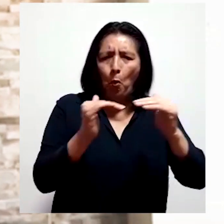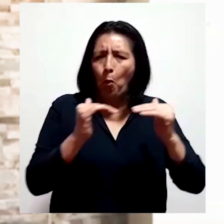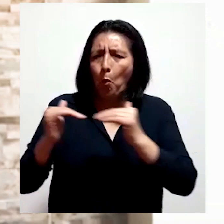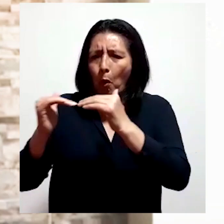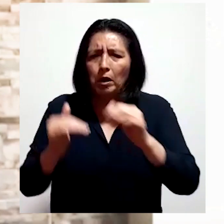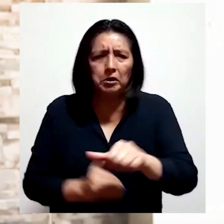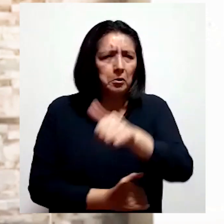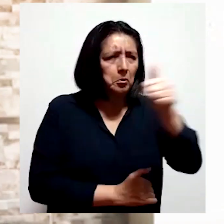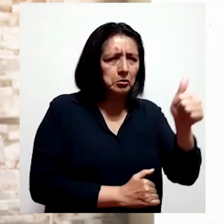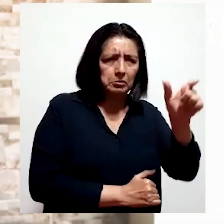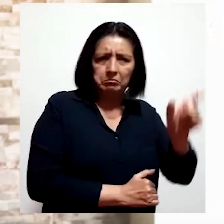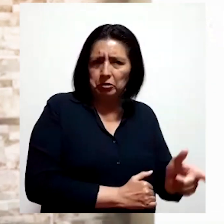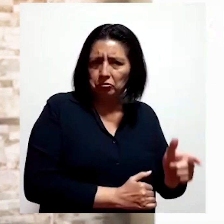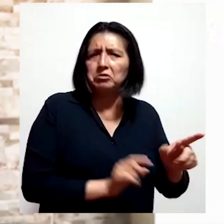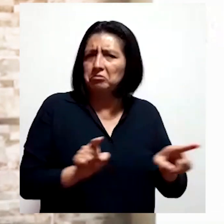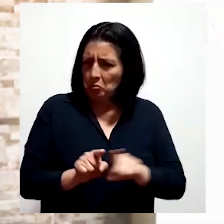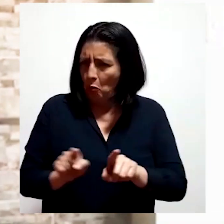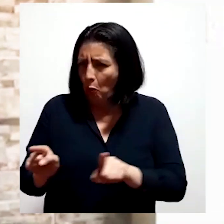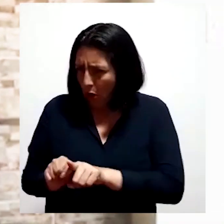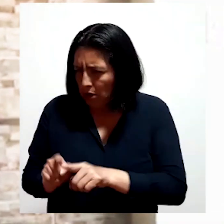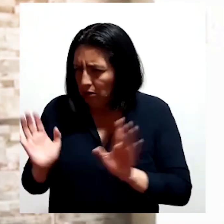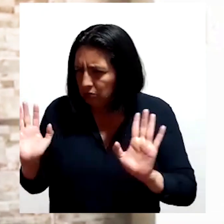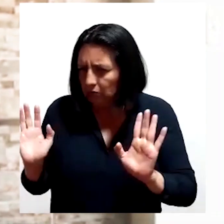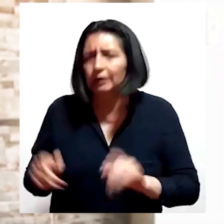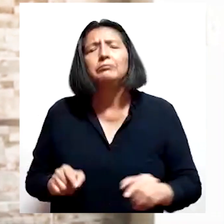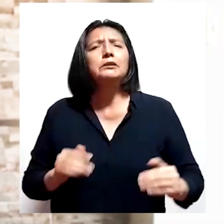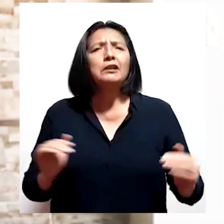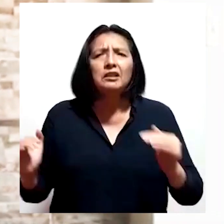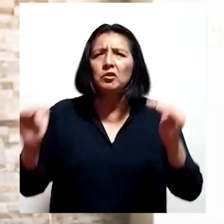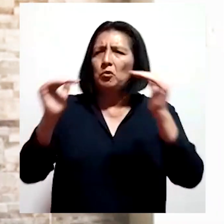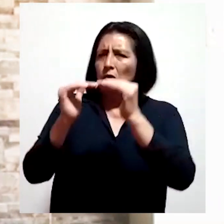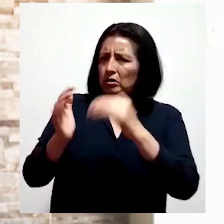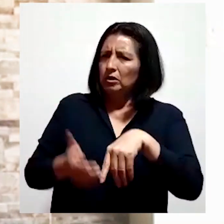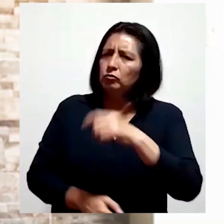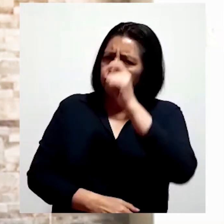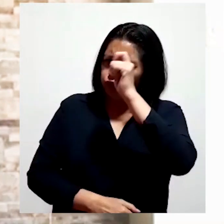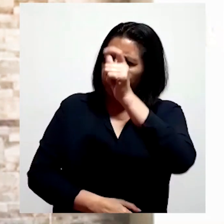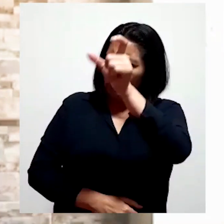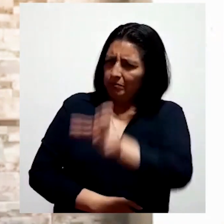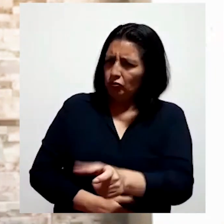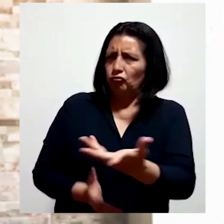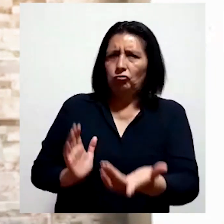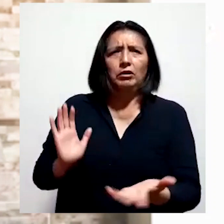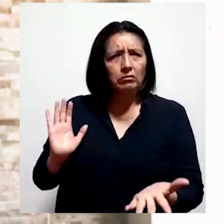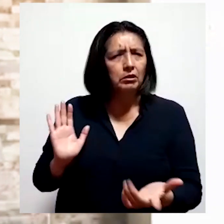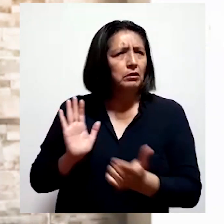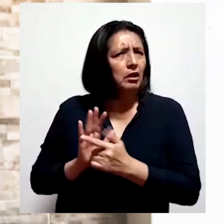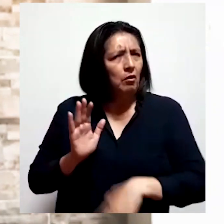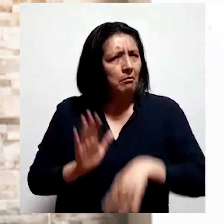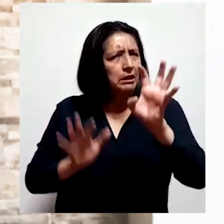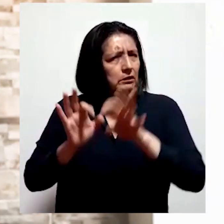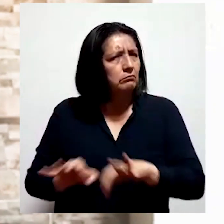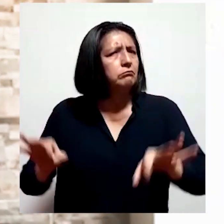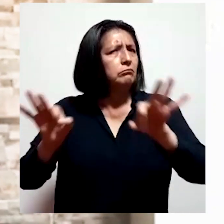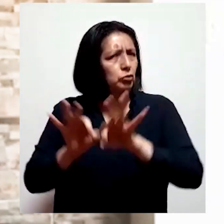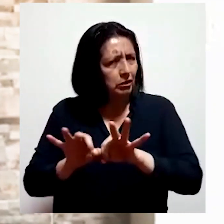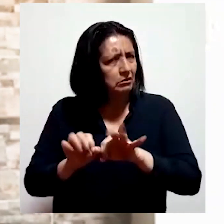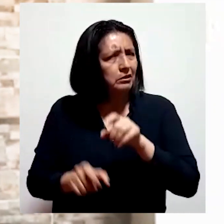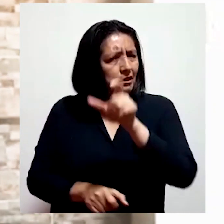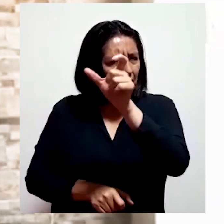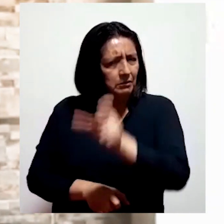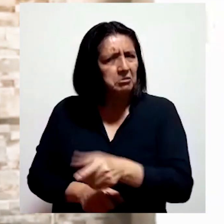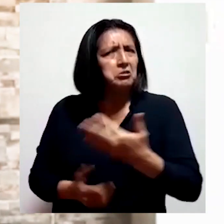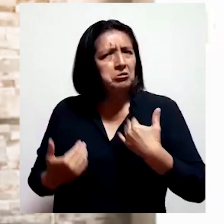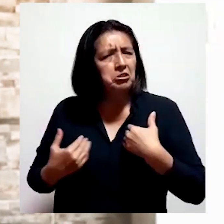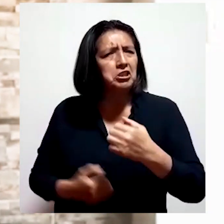idénticos a los del resto de la población. Gozan del derecho a la igualdad y el reconocimiento como persona ante la ley, pero más importante aún,